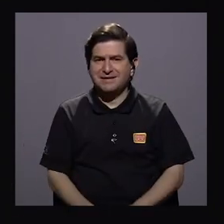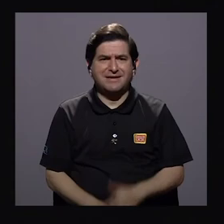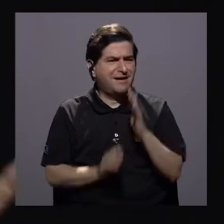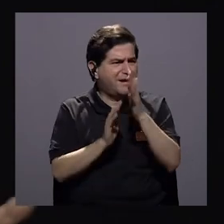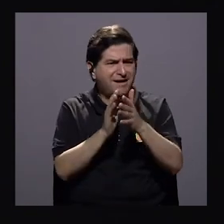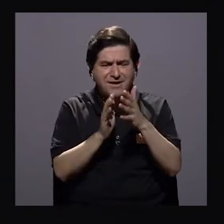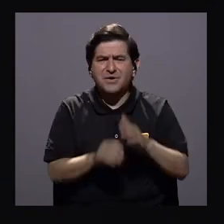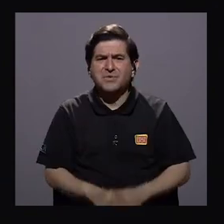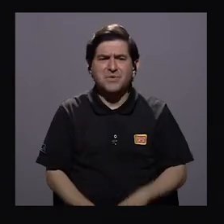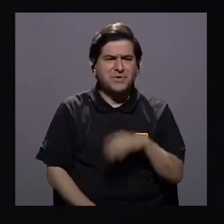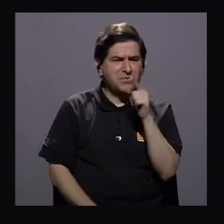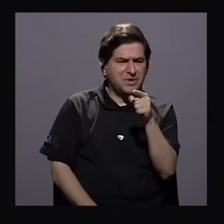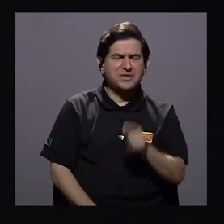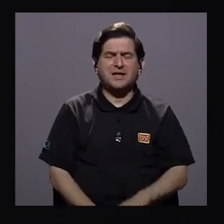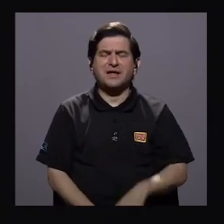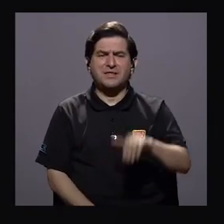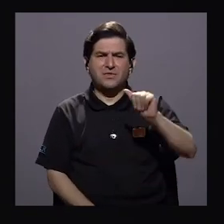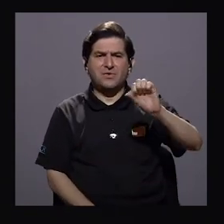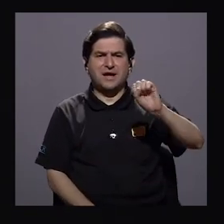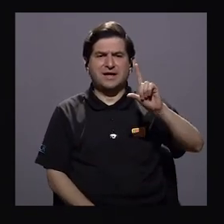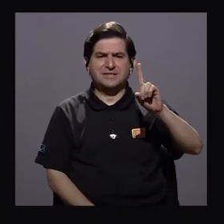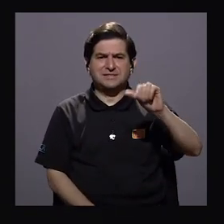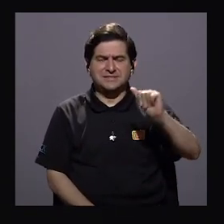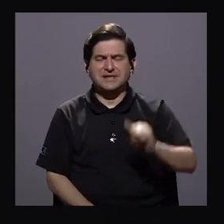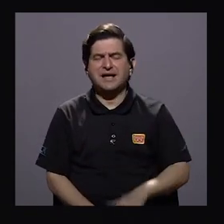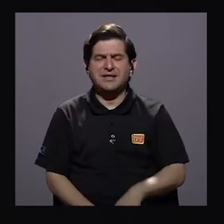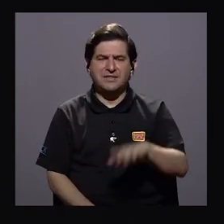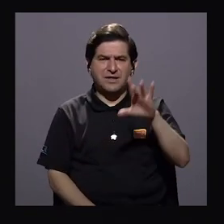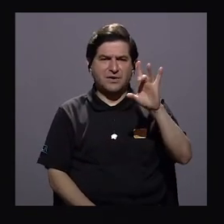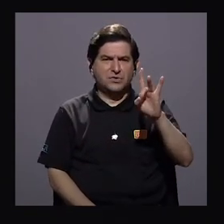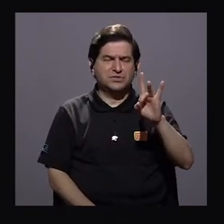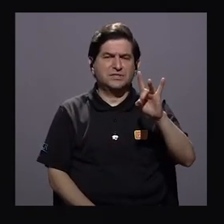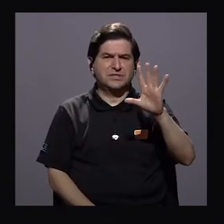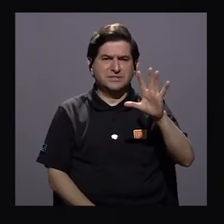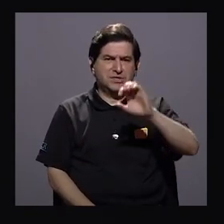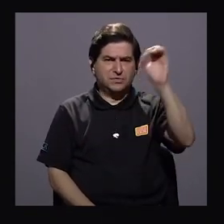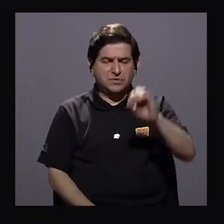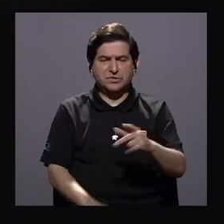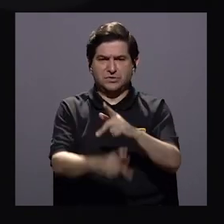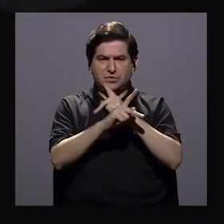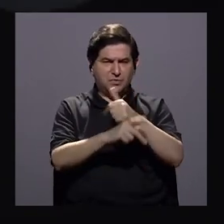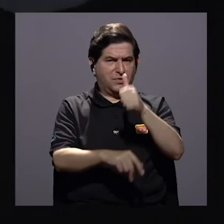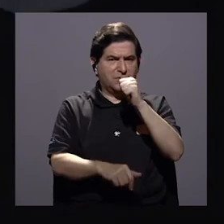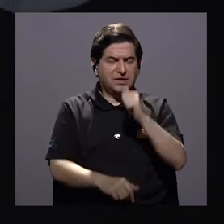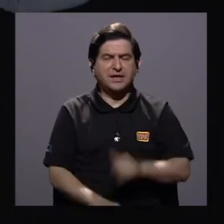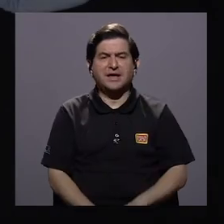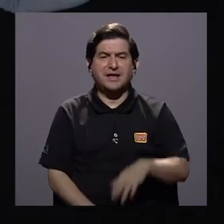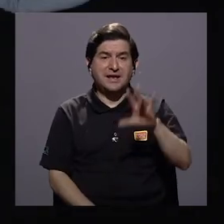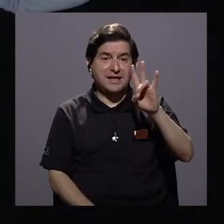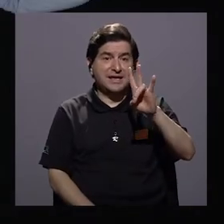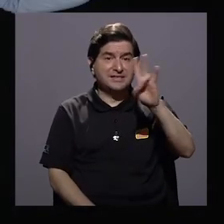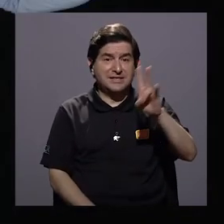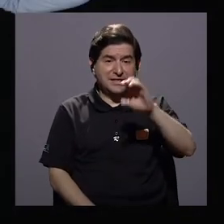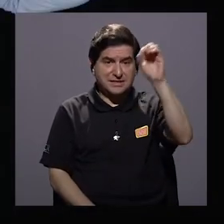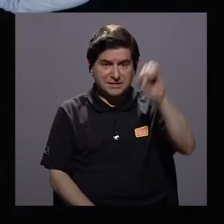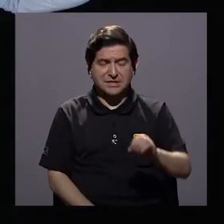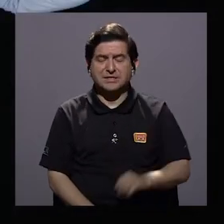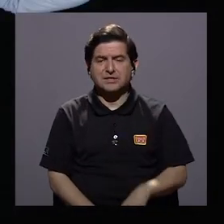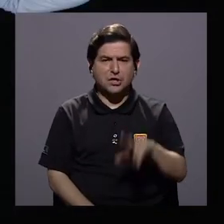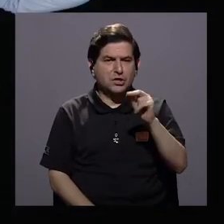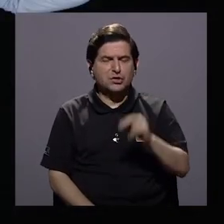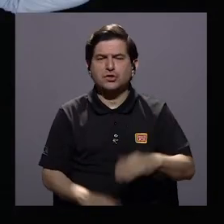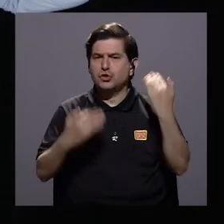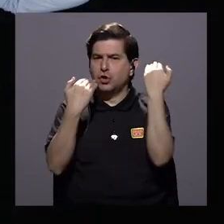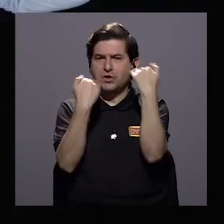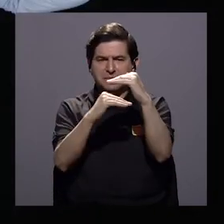descuido de algunas de las asadas en un 58% que no están protegiendo el agua y un 77% no delimitado en sus sitios de